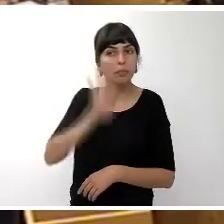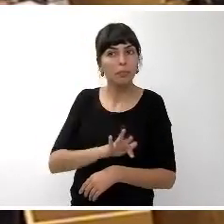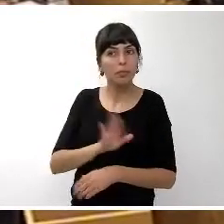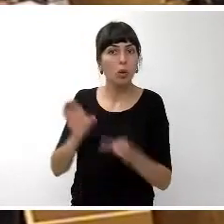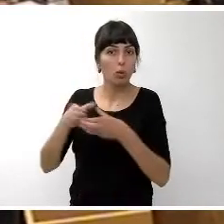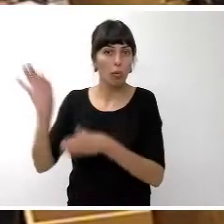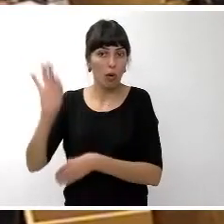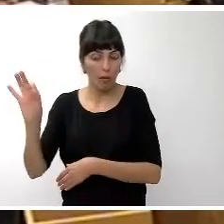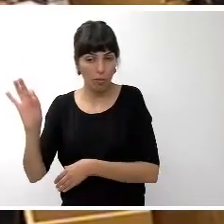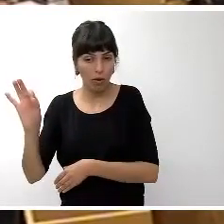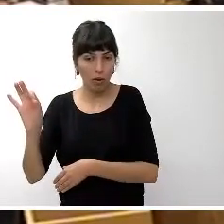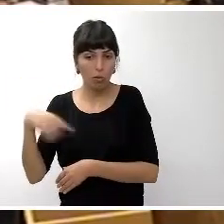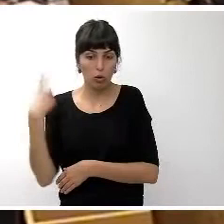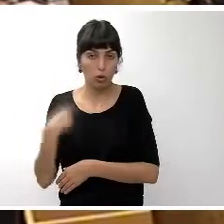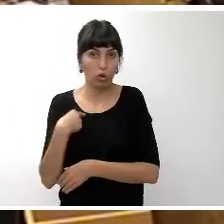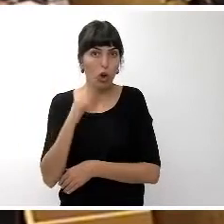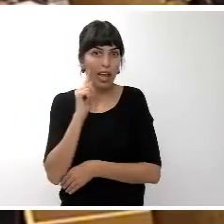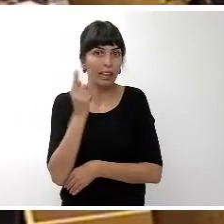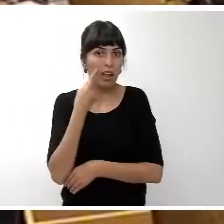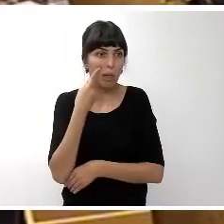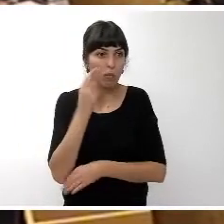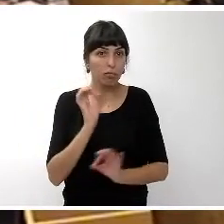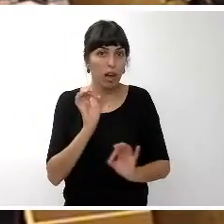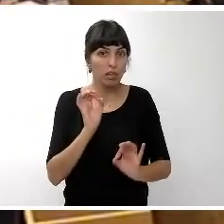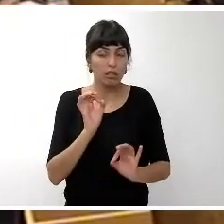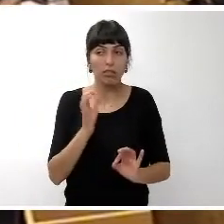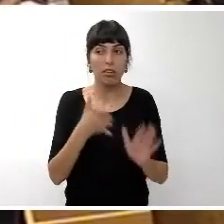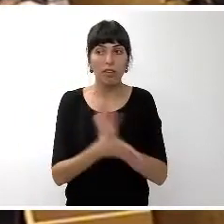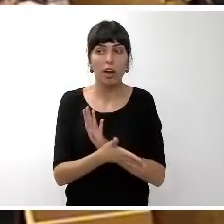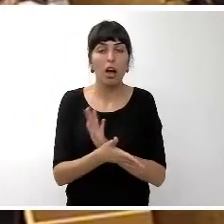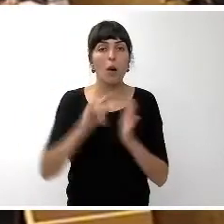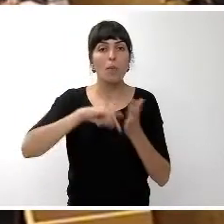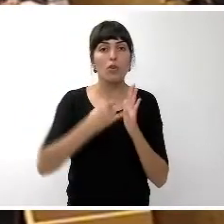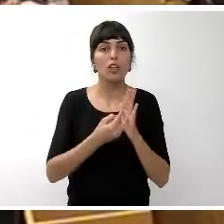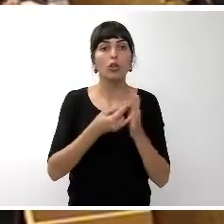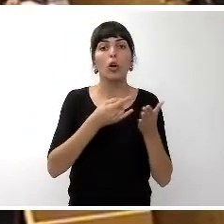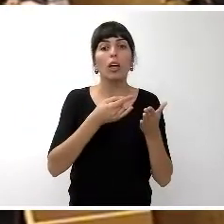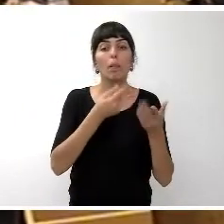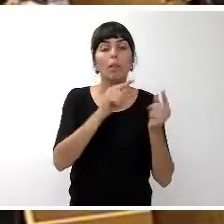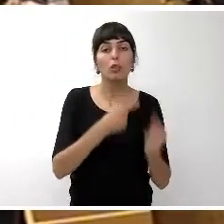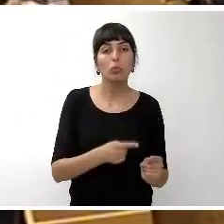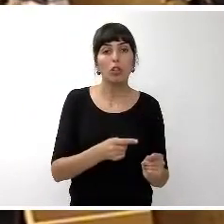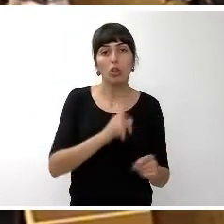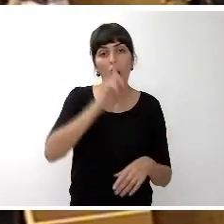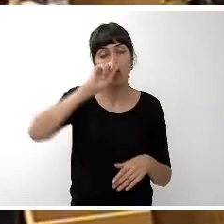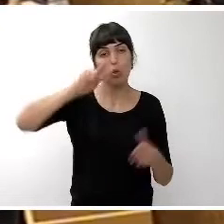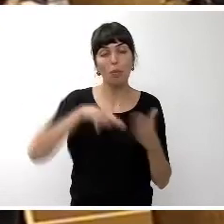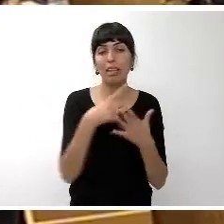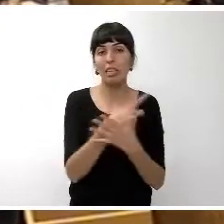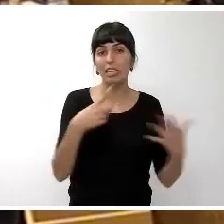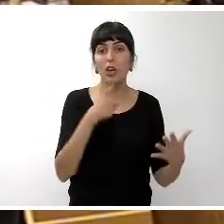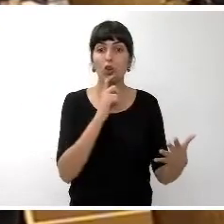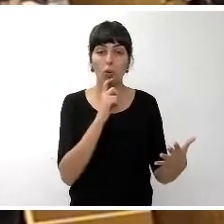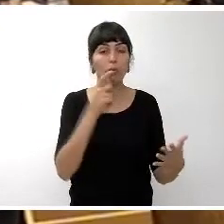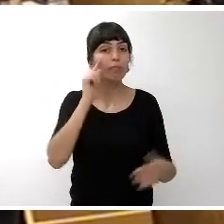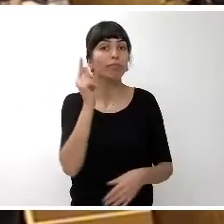el grupo de Podemos es como nos hemos ido enterando de cuál va a ser el proyecto de presupuesto del ejercicio 2016 es decir a